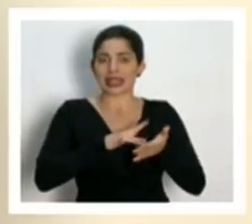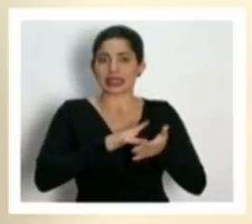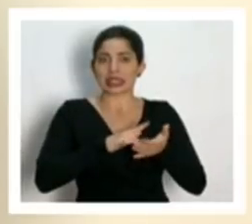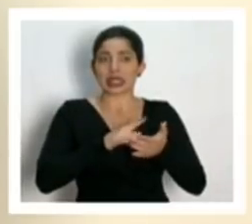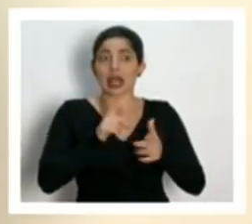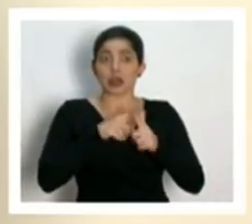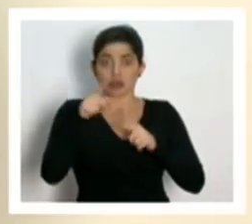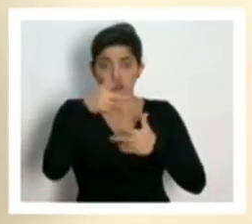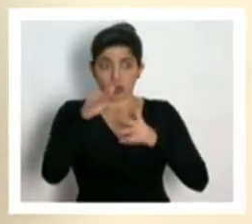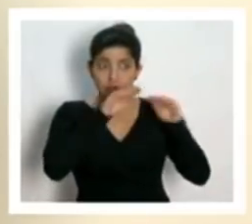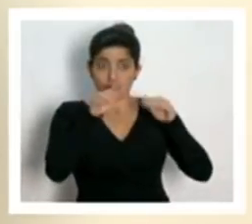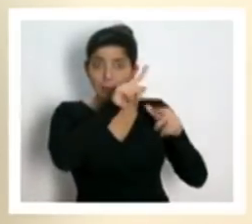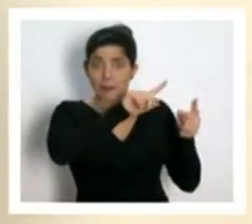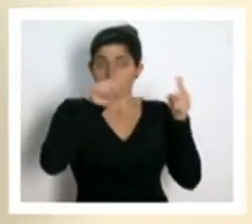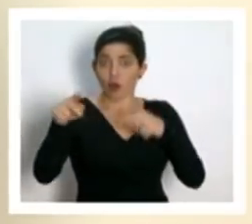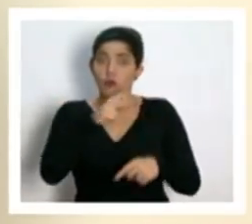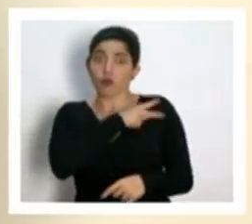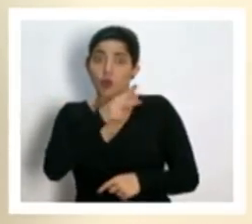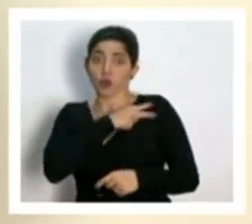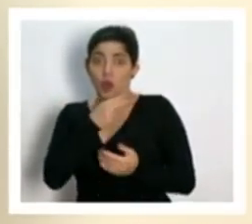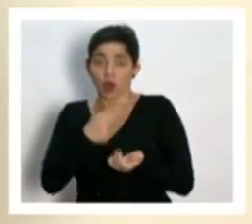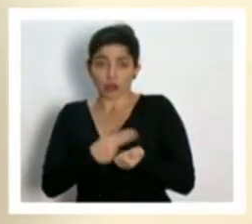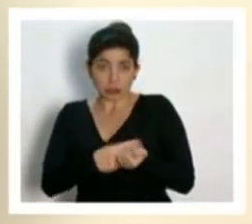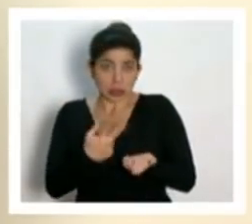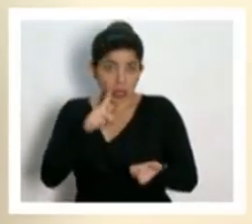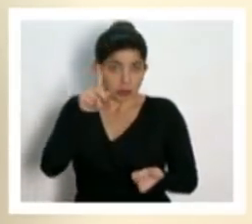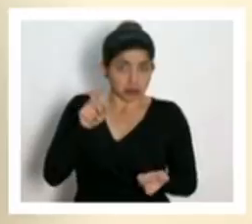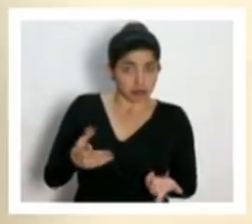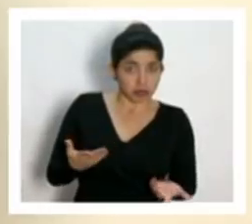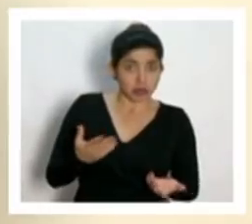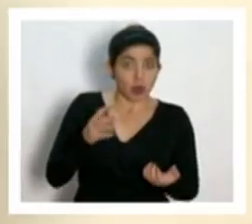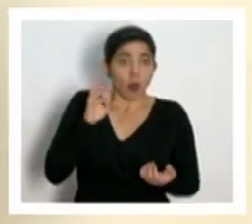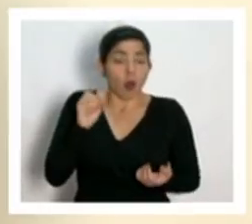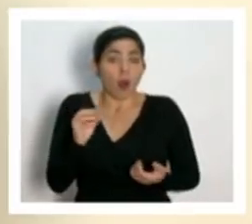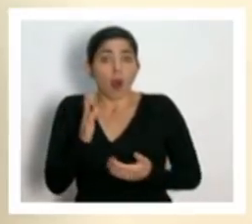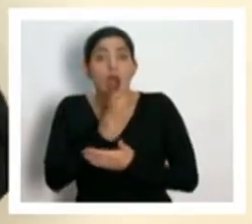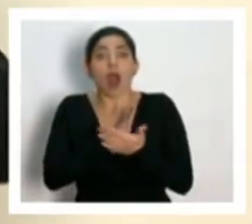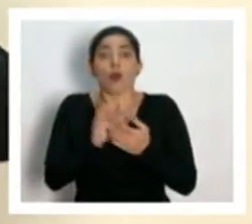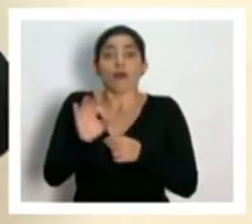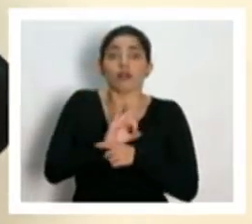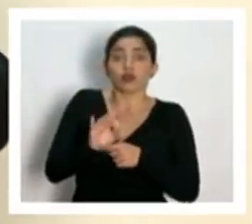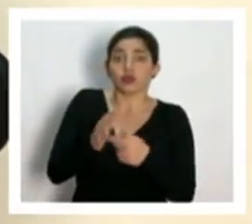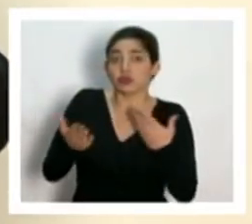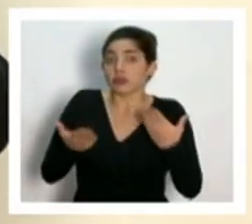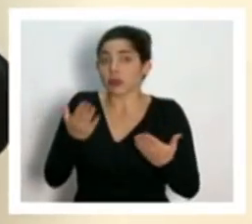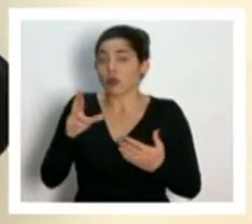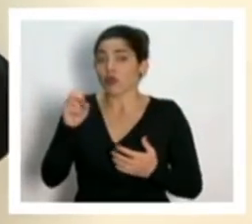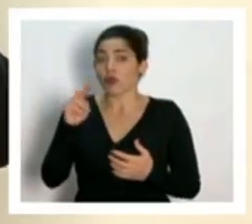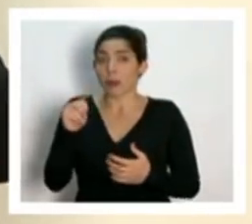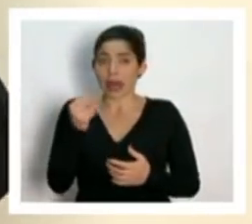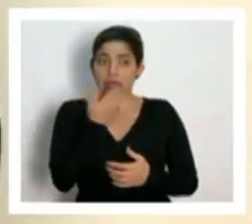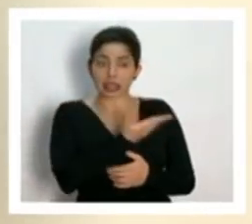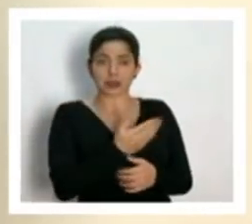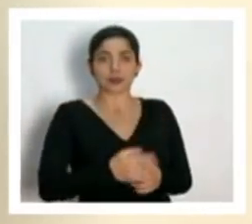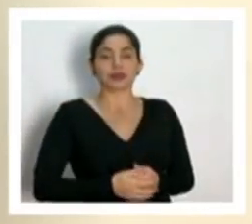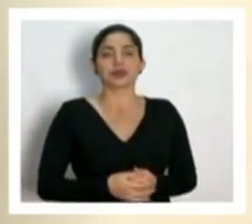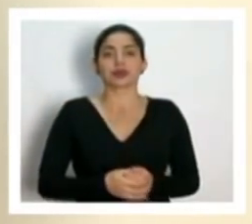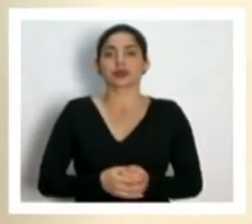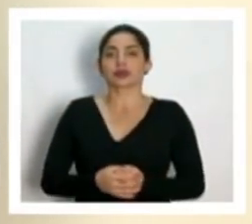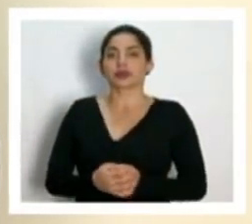sean voluntarios a los hospitales o algún otro tipo de función? Tal vez, don Román, adelante.